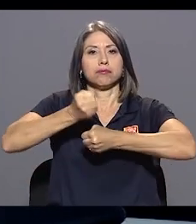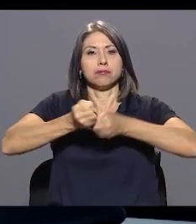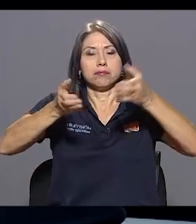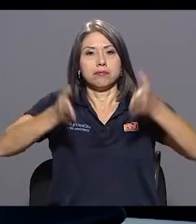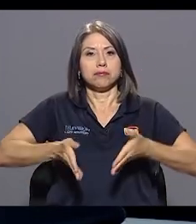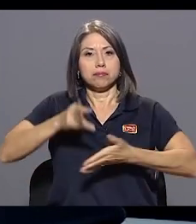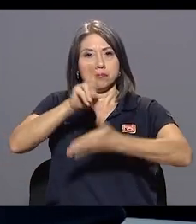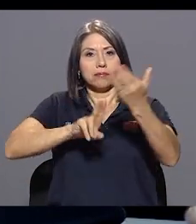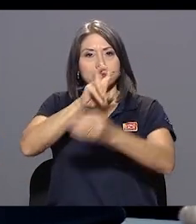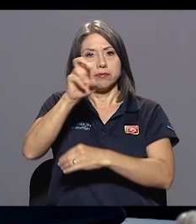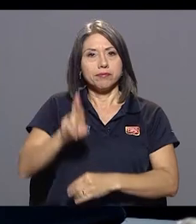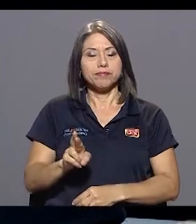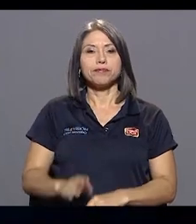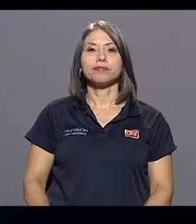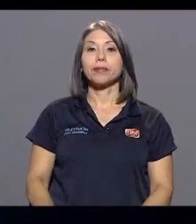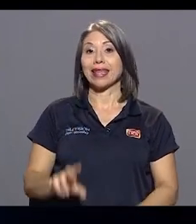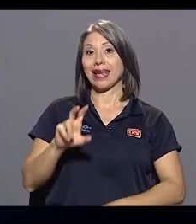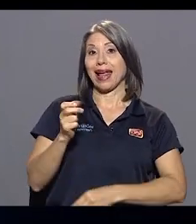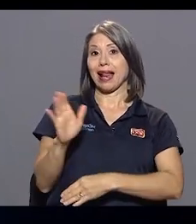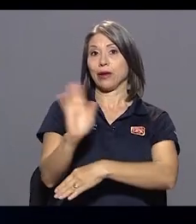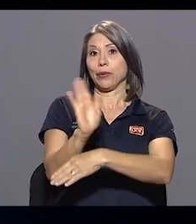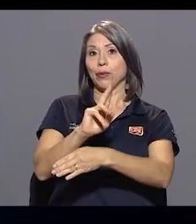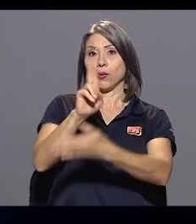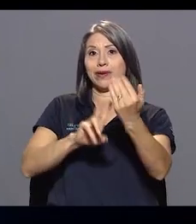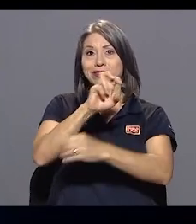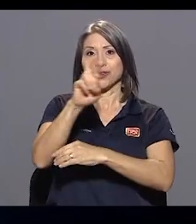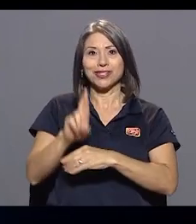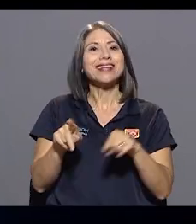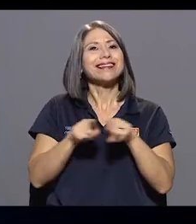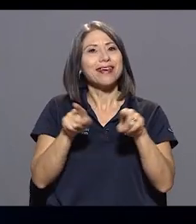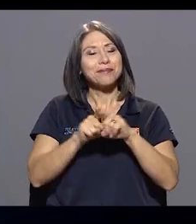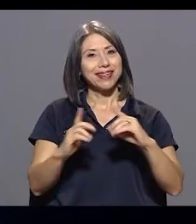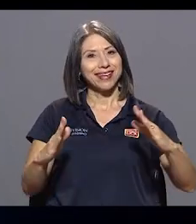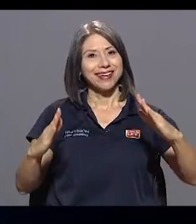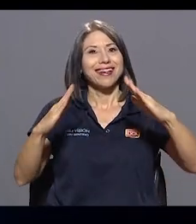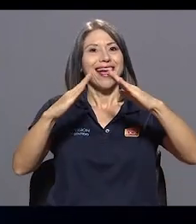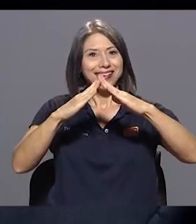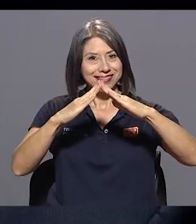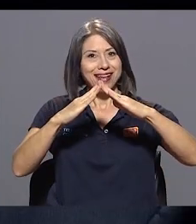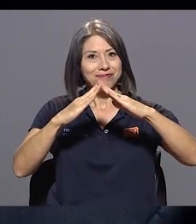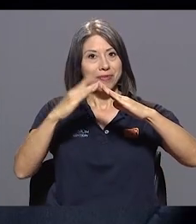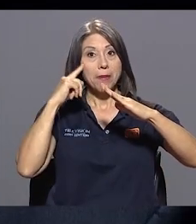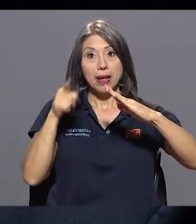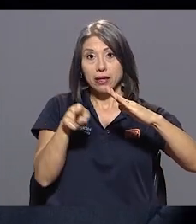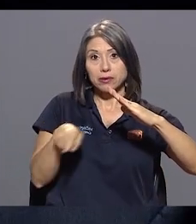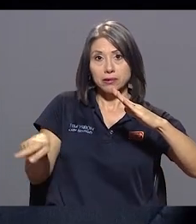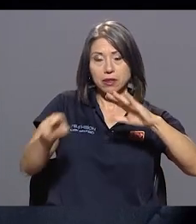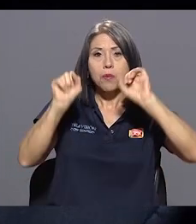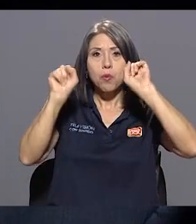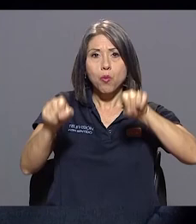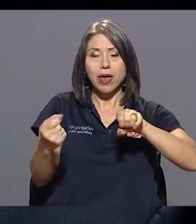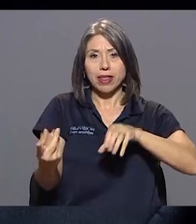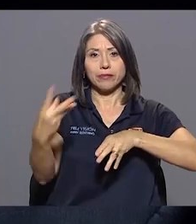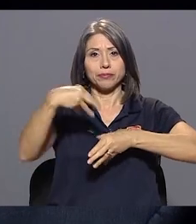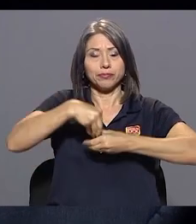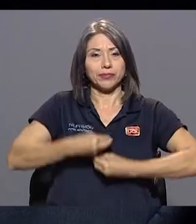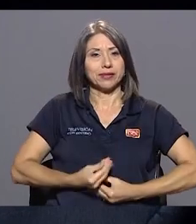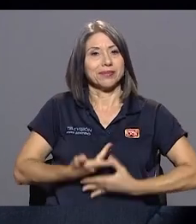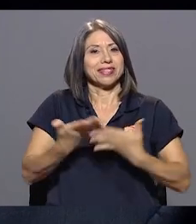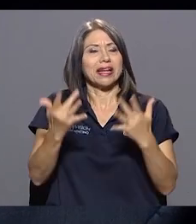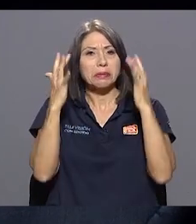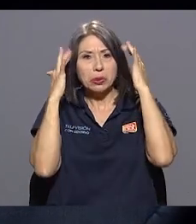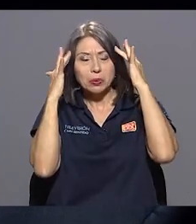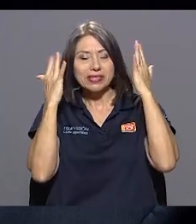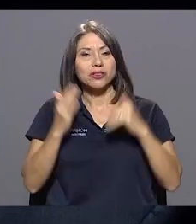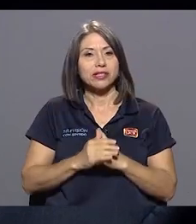Universidad de Costa Rica. El canal Universidad de Costa Rica es también la casa para que el sindicato pueda expresar sus preocupaciones.